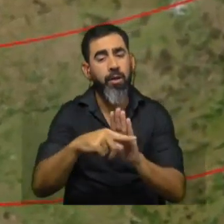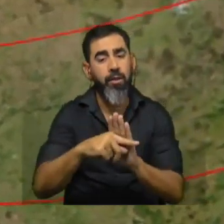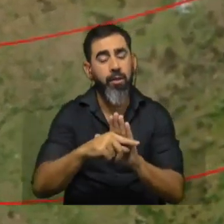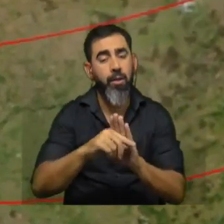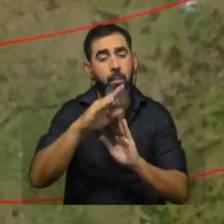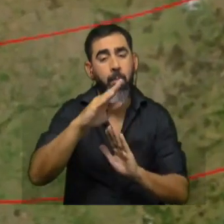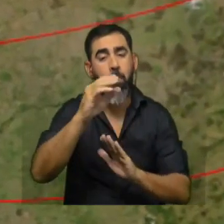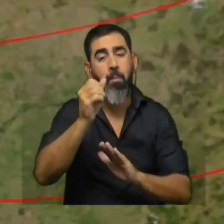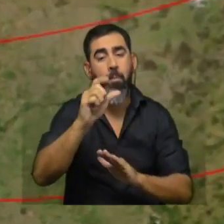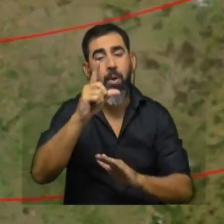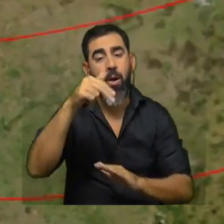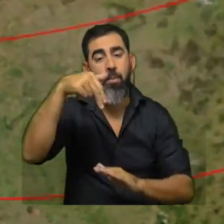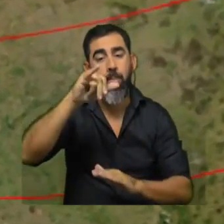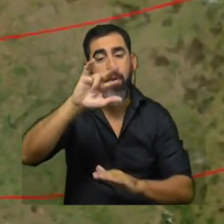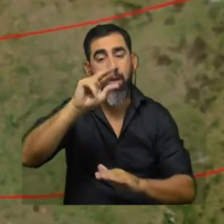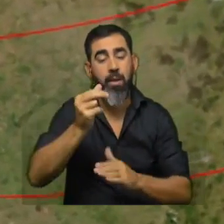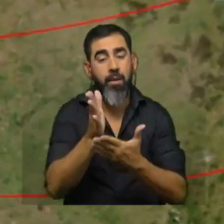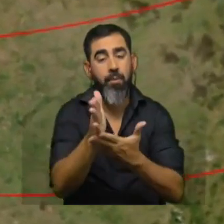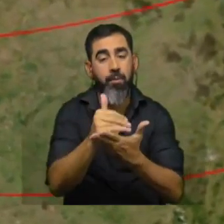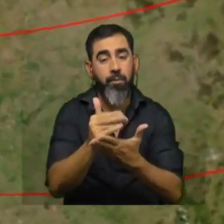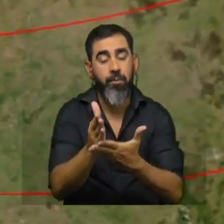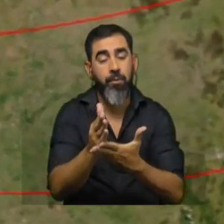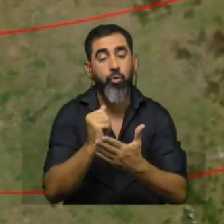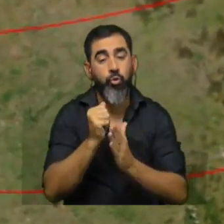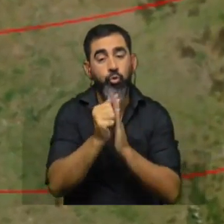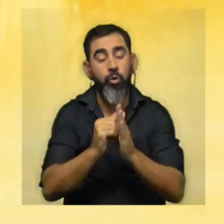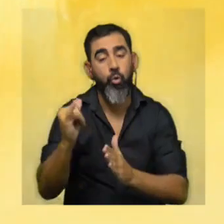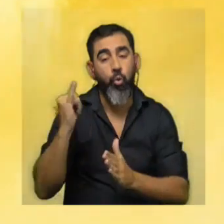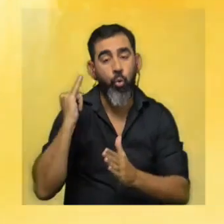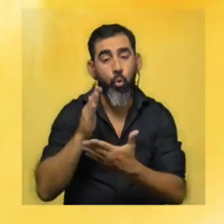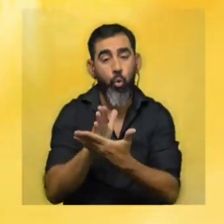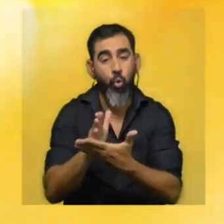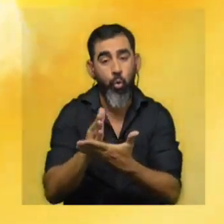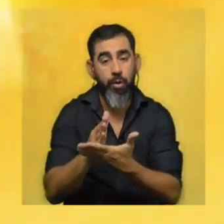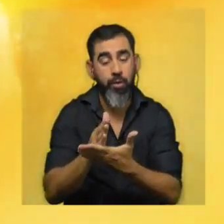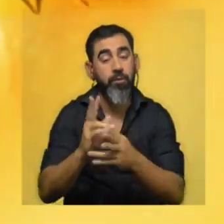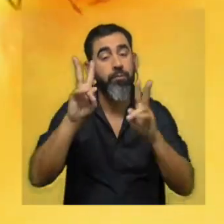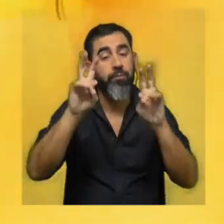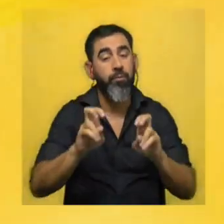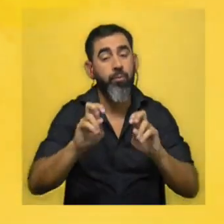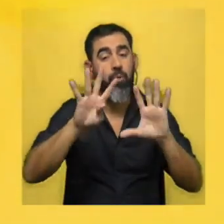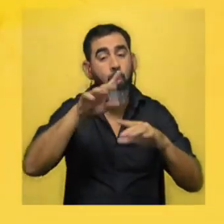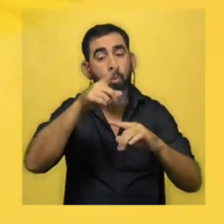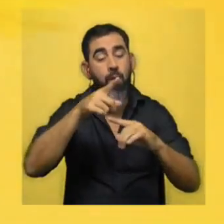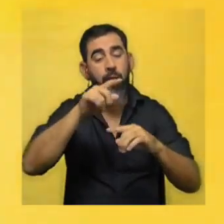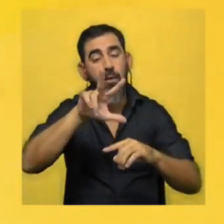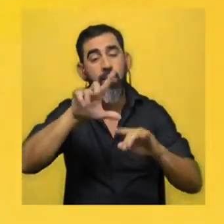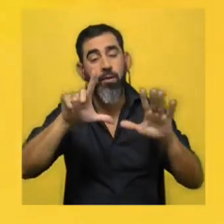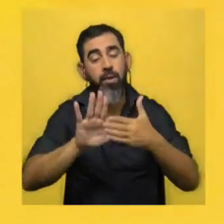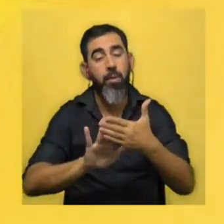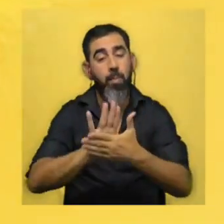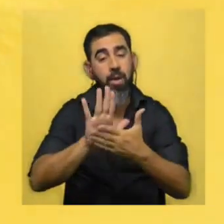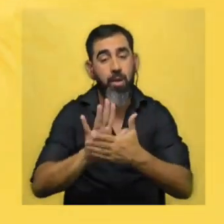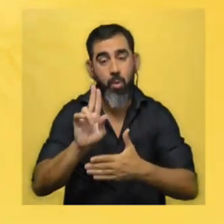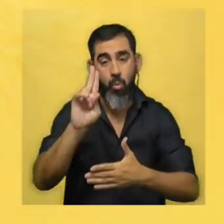Palmira, en el límite entre los departamentos de Soriano y Colonia. El fenómeno sucedió a las 9.37 de la mañana de